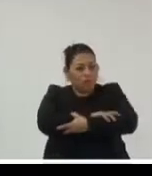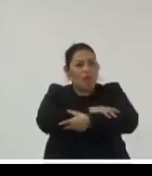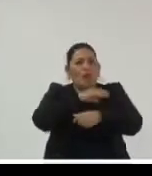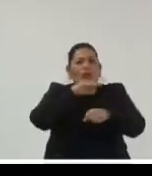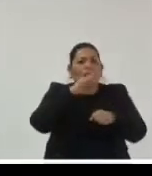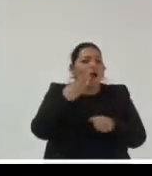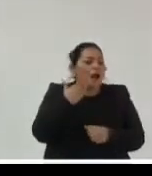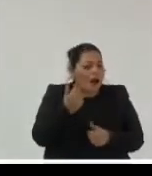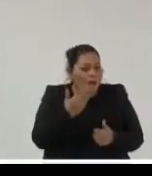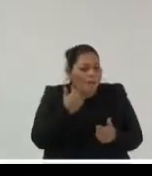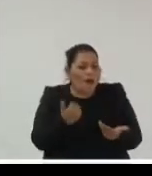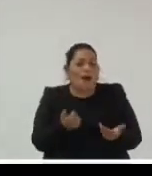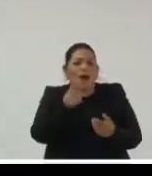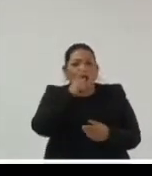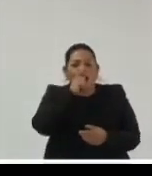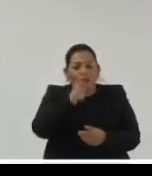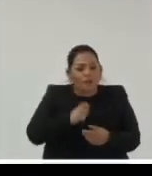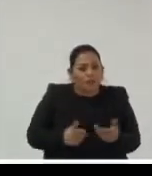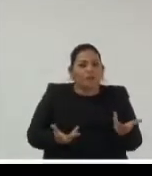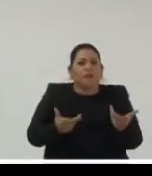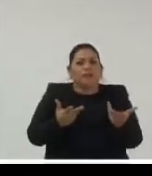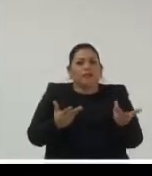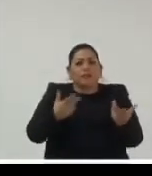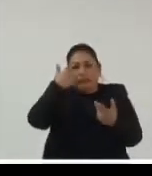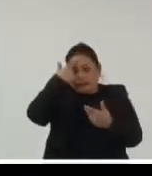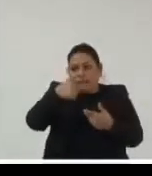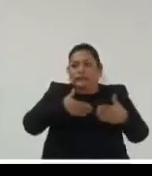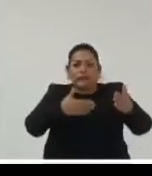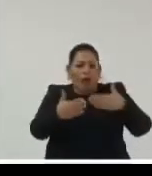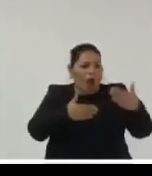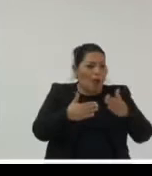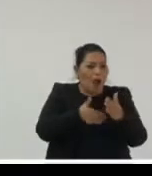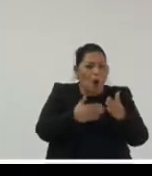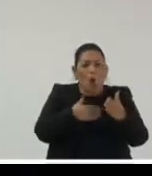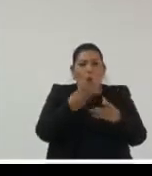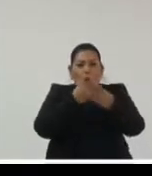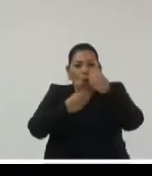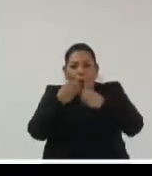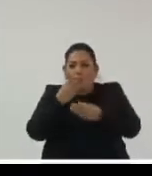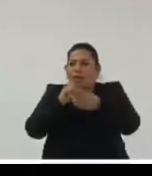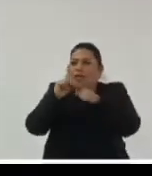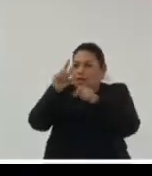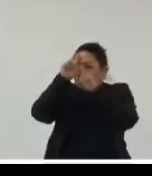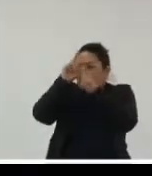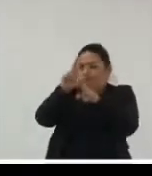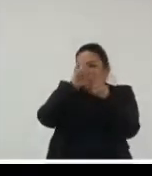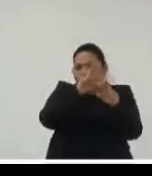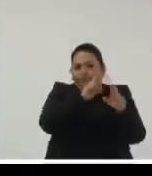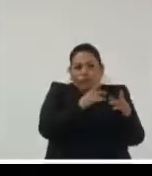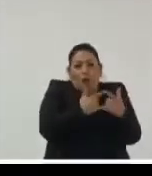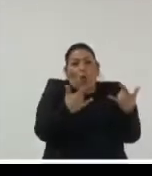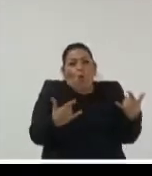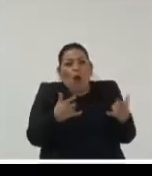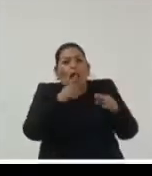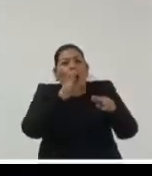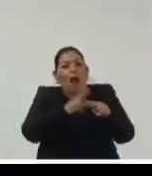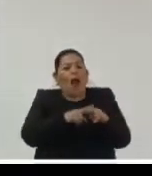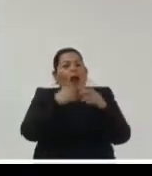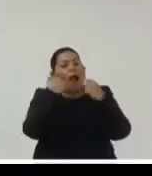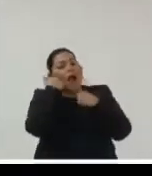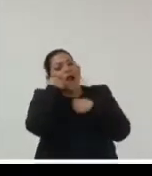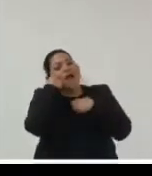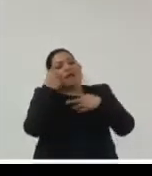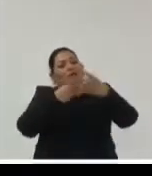a la par a una persona que sabe recolectar la comida de una persona que sabe cocinar y a una persona que sabe contar un cuento mientras nos sentamos a comer